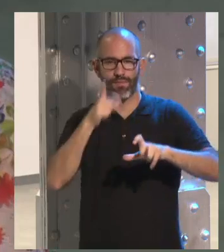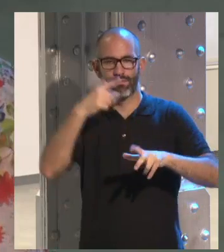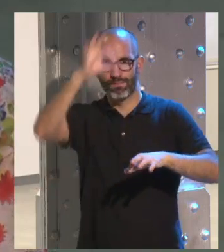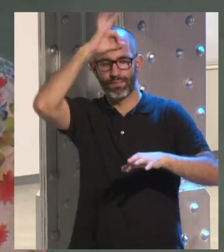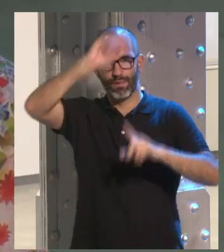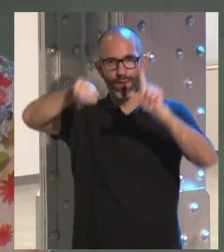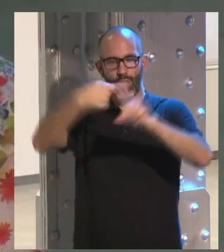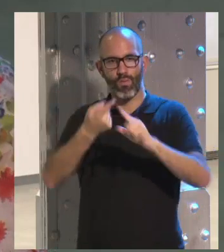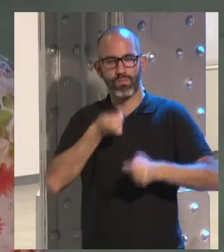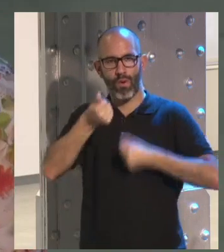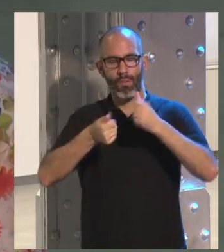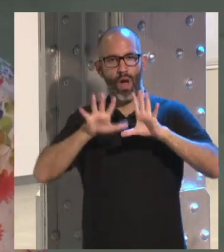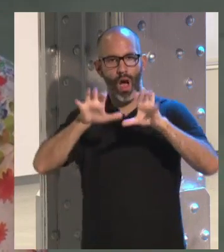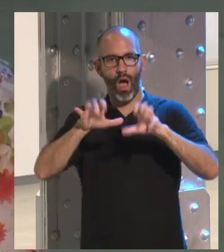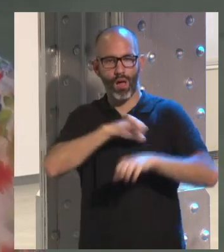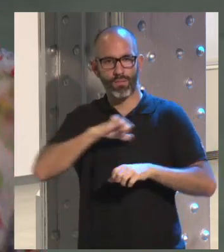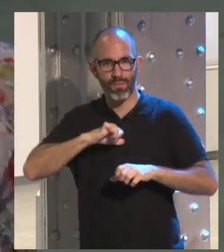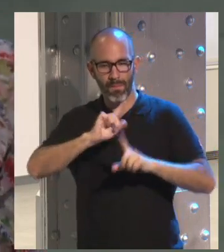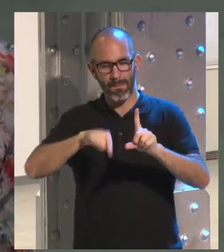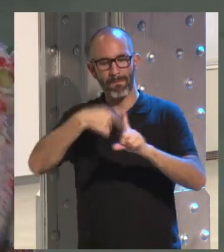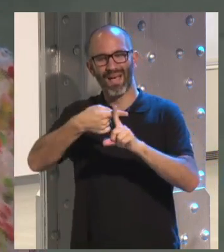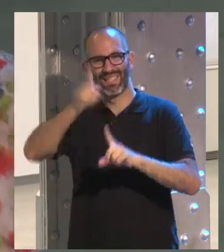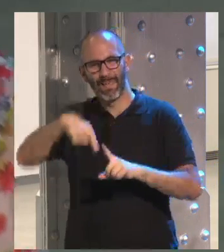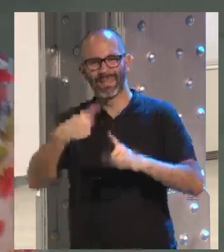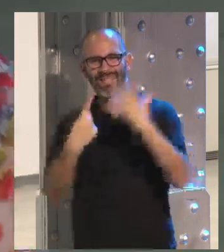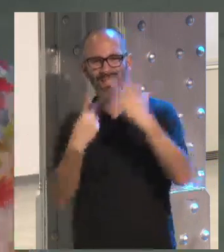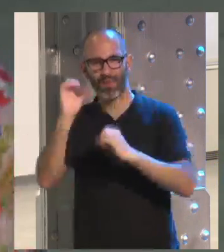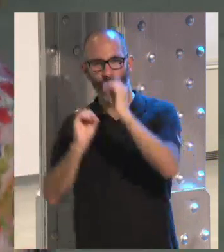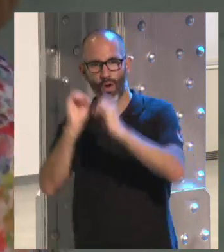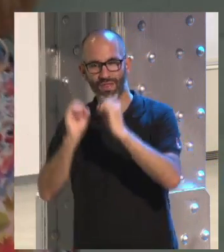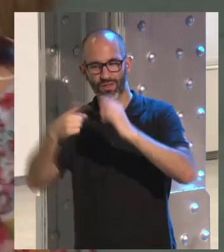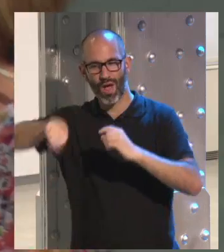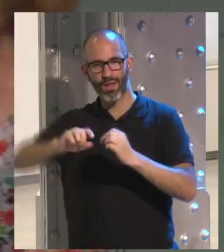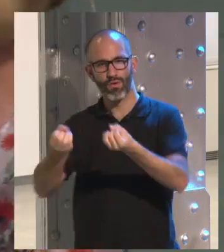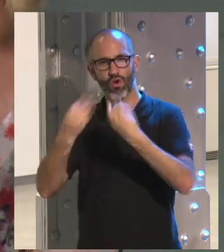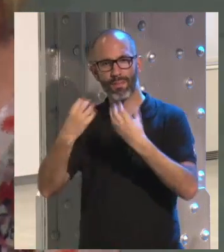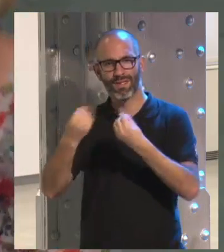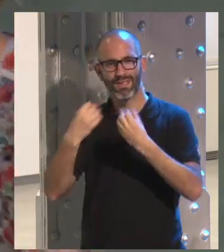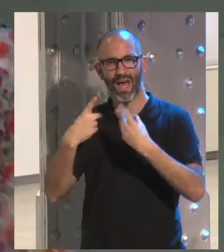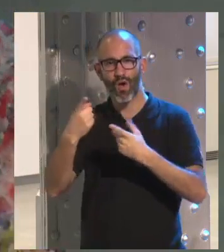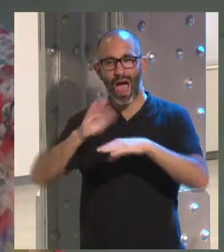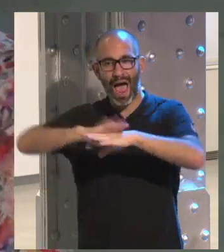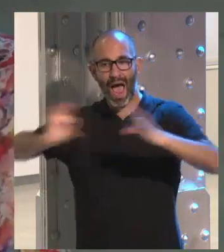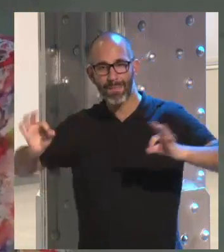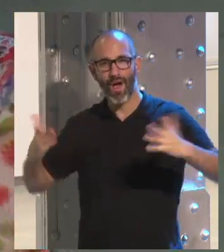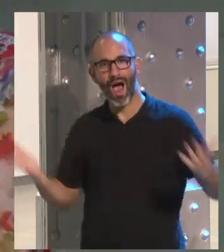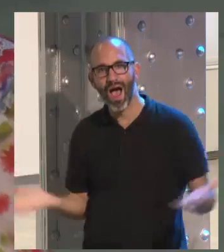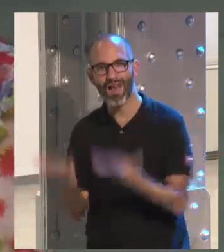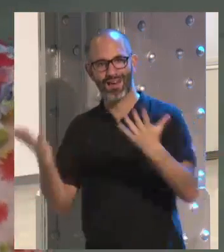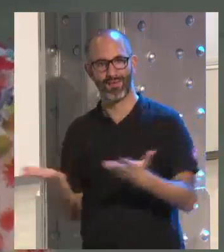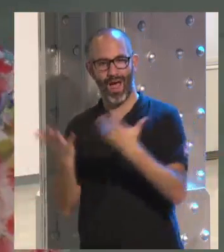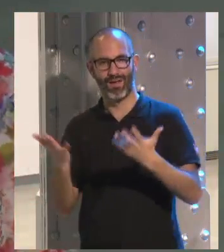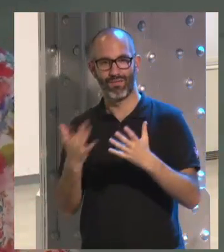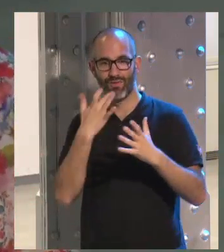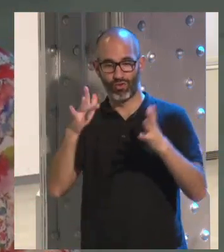esto era también muy interesante, el 65% nos comentaba que fueron los amigos los que les